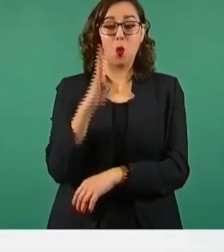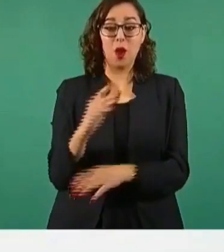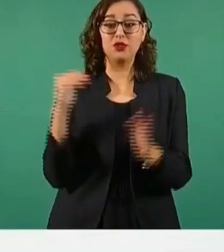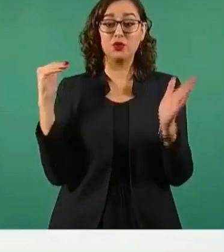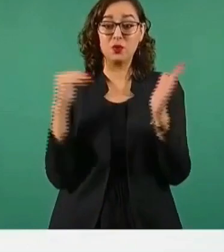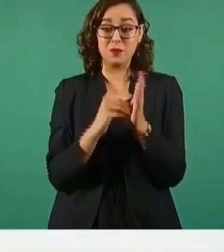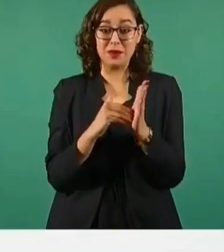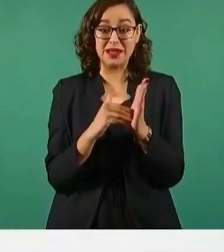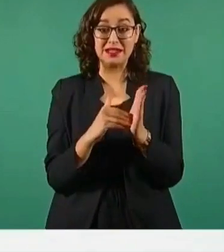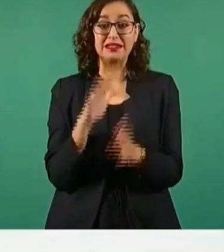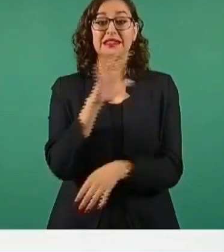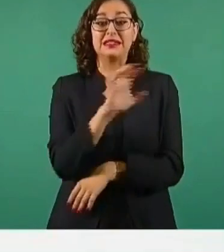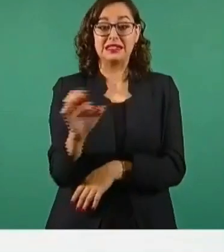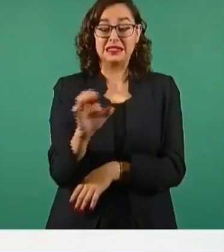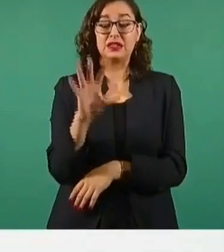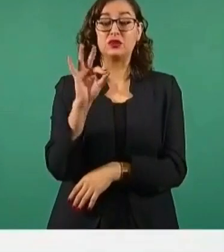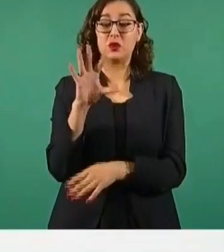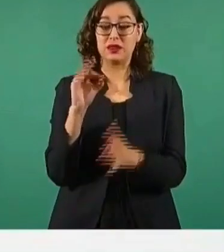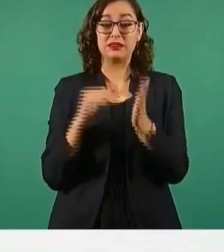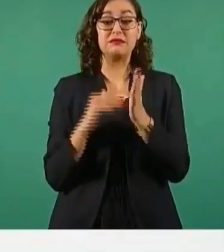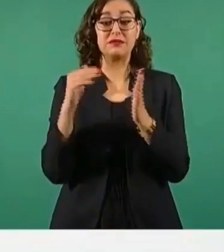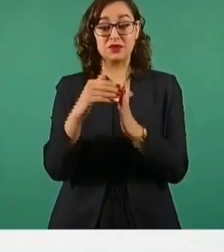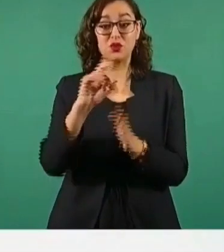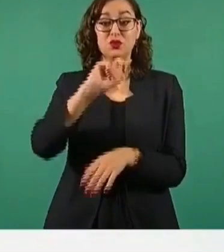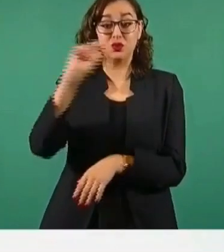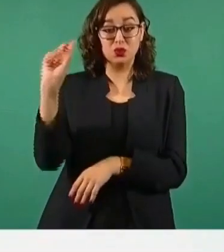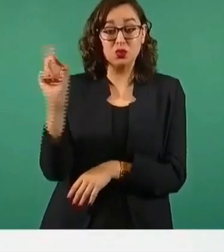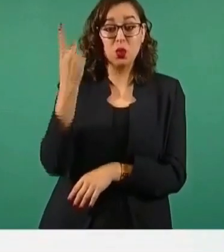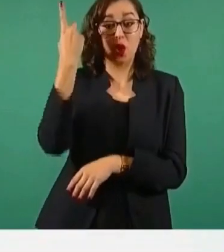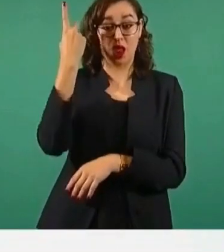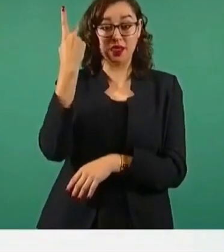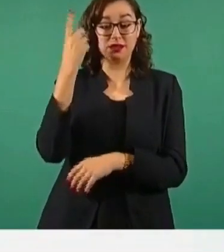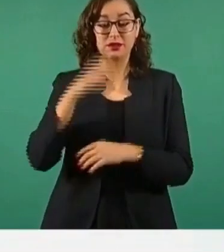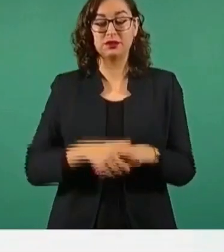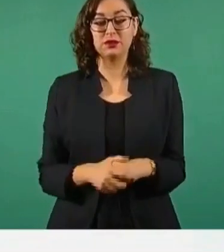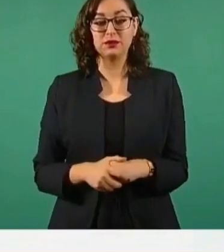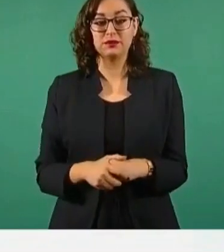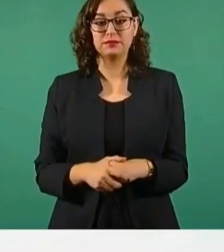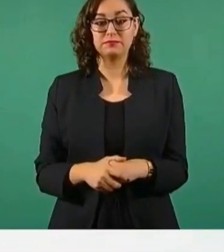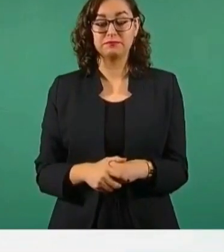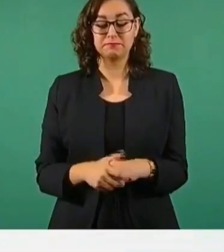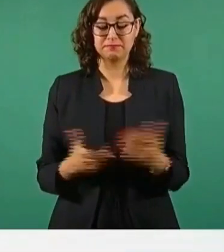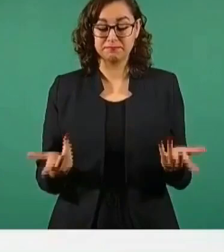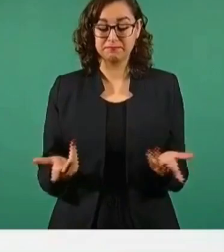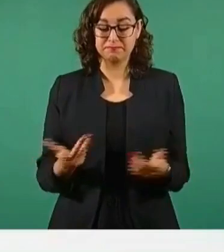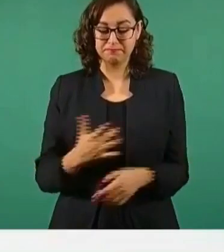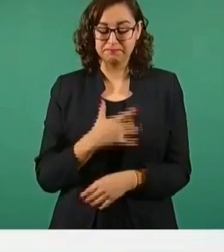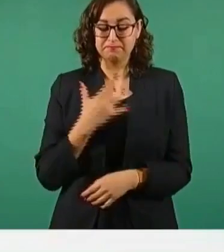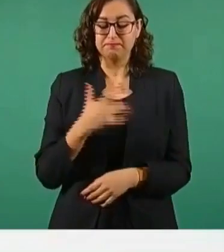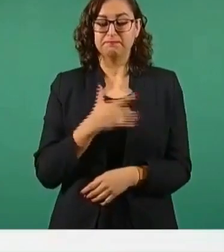540 millones de dólares. Aprovecho para recapitular.